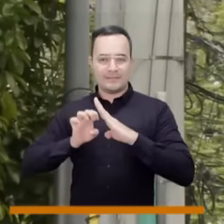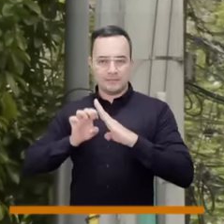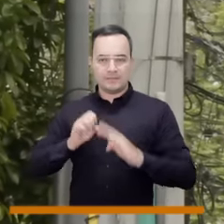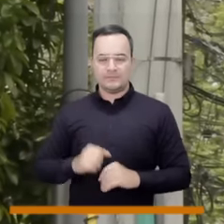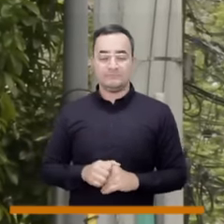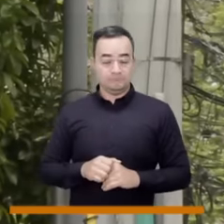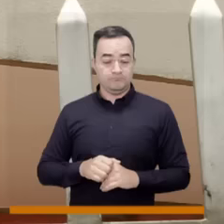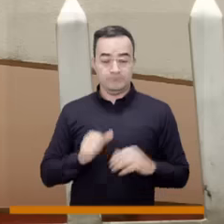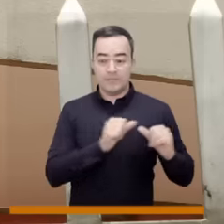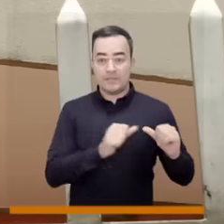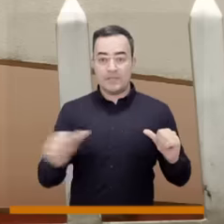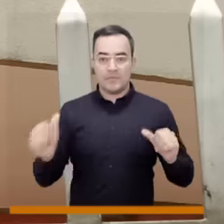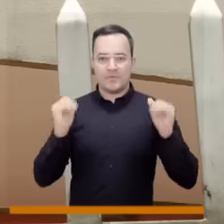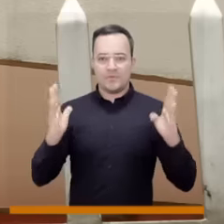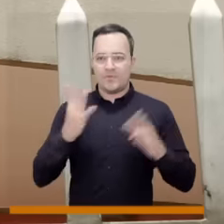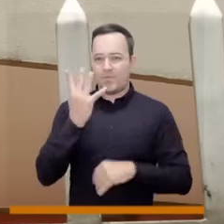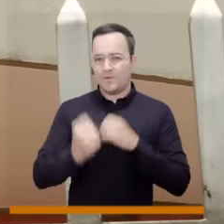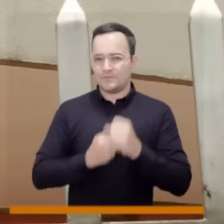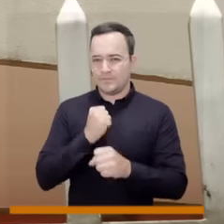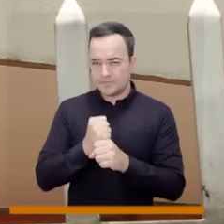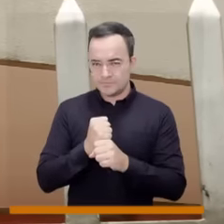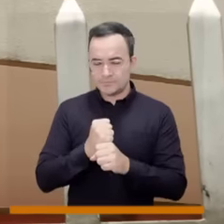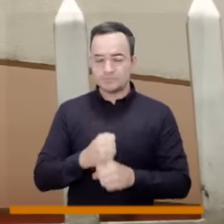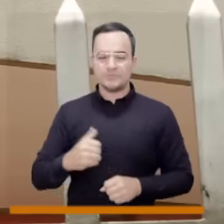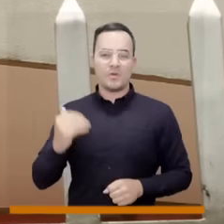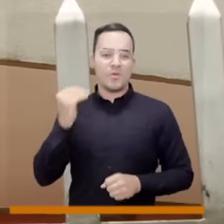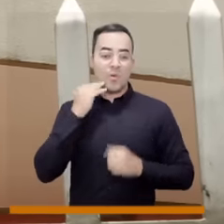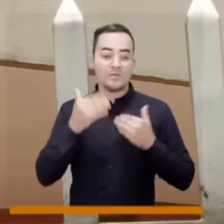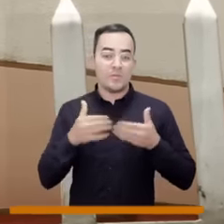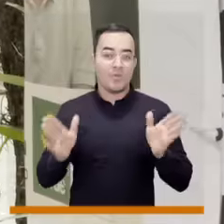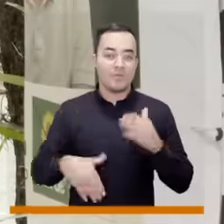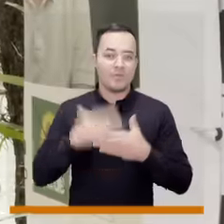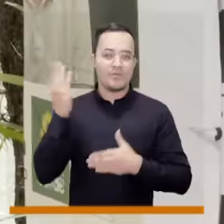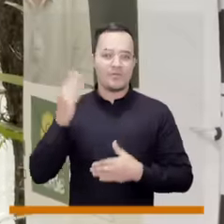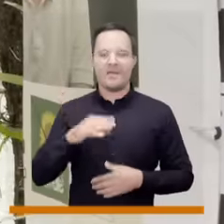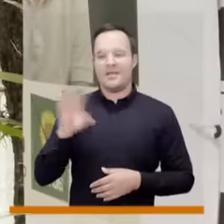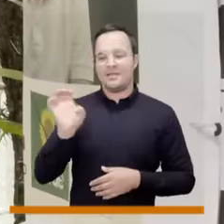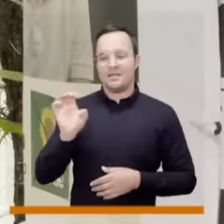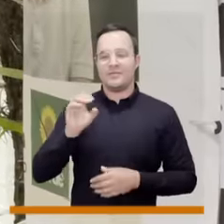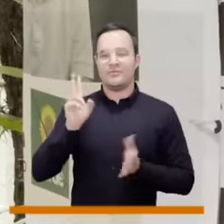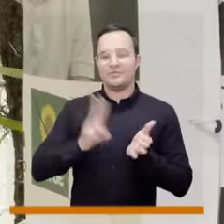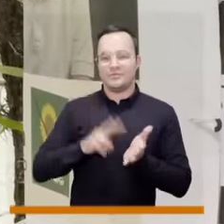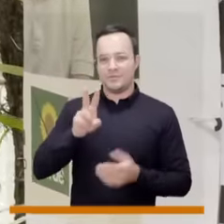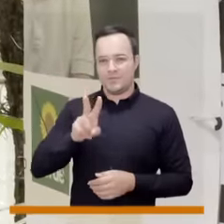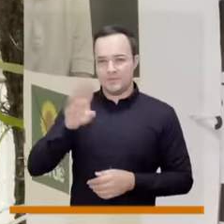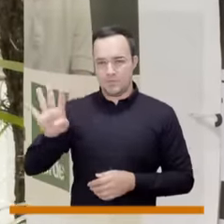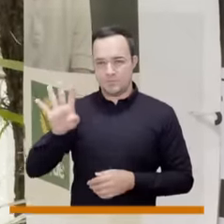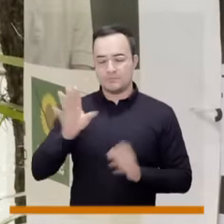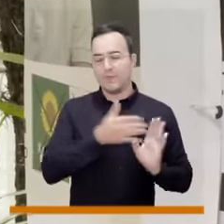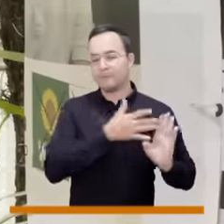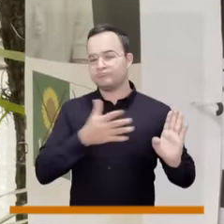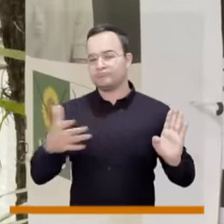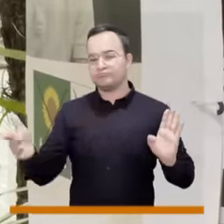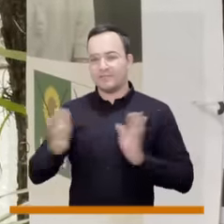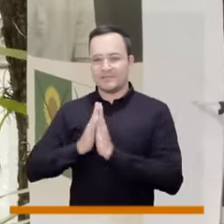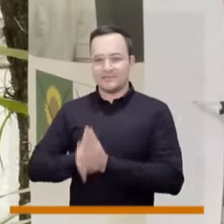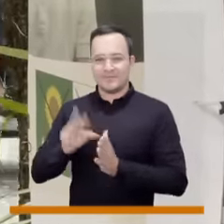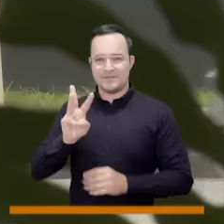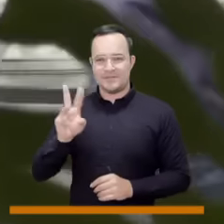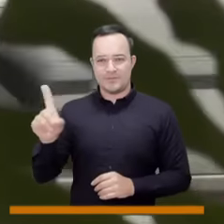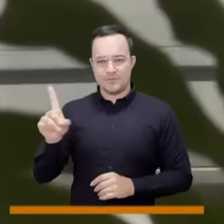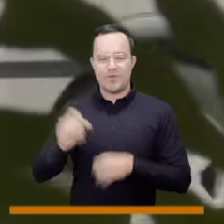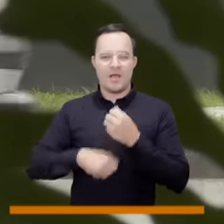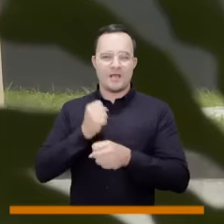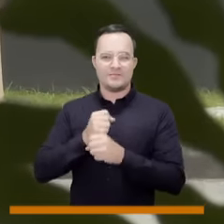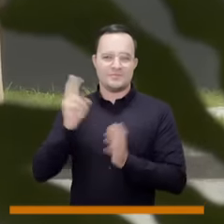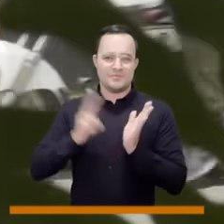,885 ediles para un periodo de cuatro años que empezarán a partir del próximo enero del 2024